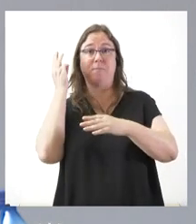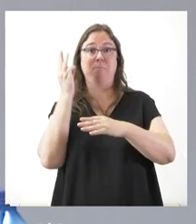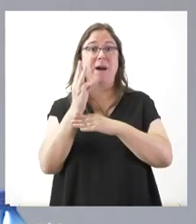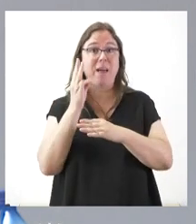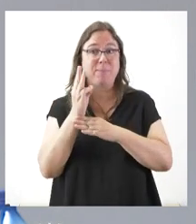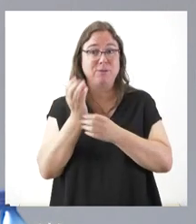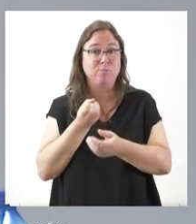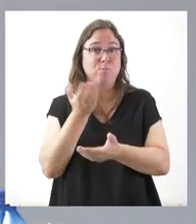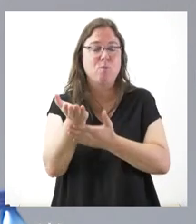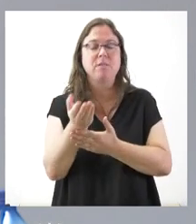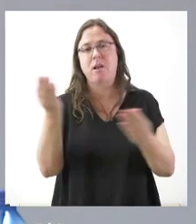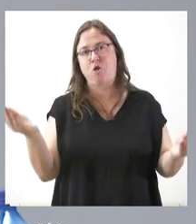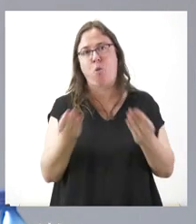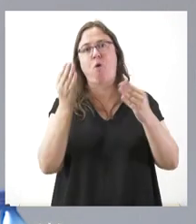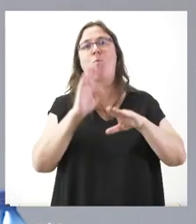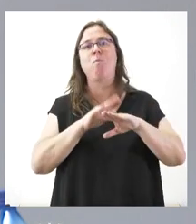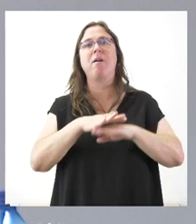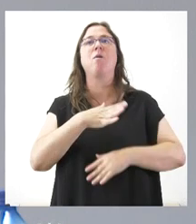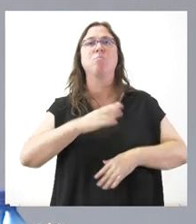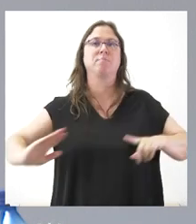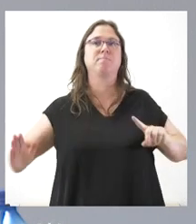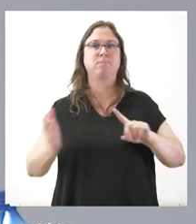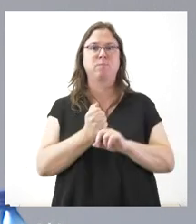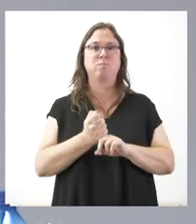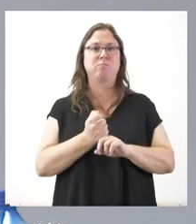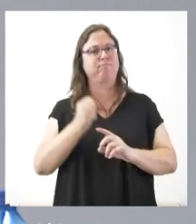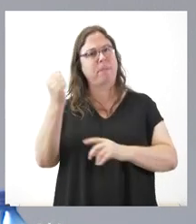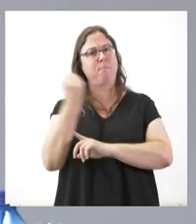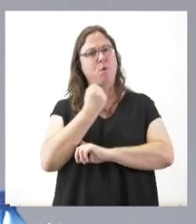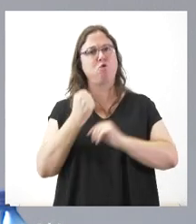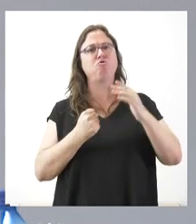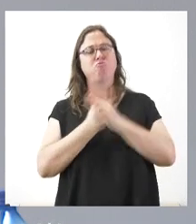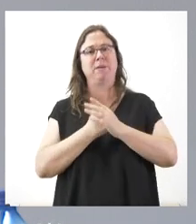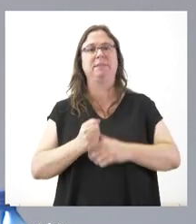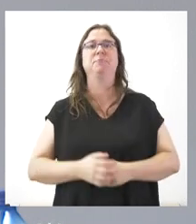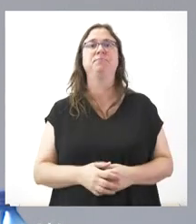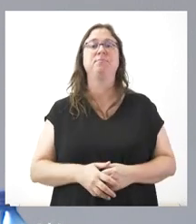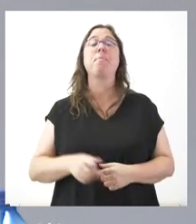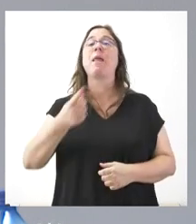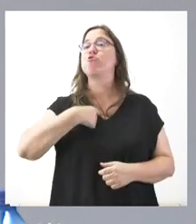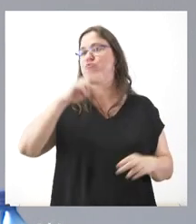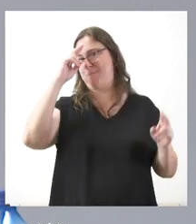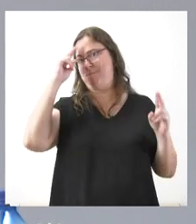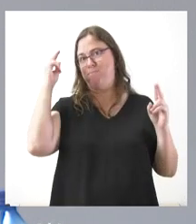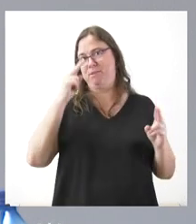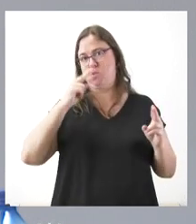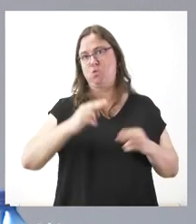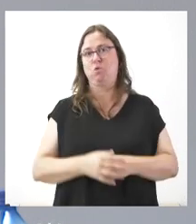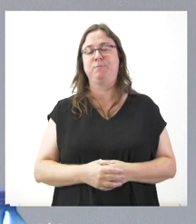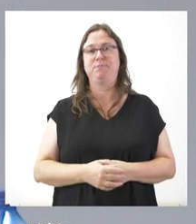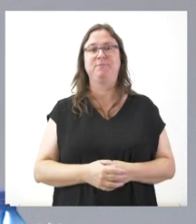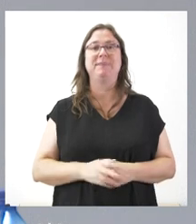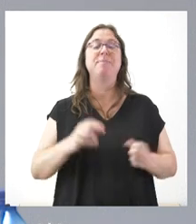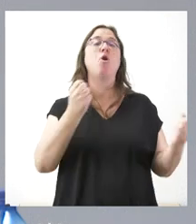la mejor posible, lógicamente, para que pueda obtener el más amplio respaldo por parte de la Cámara. Pero somos muy respetuosos con un poder